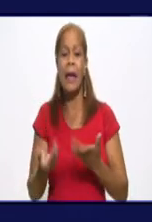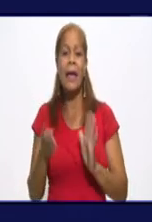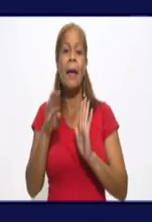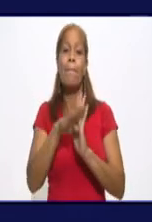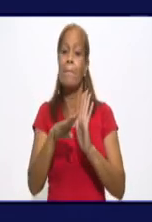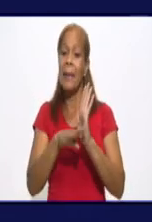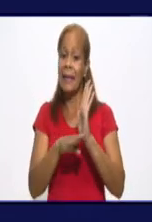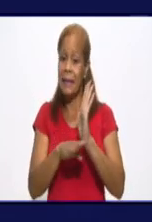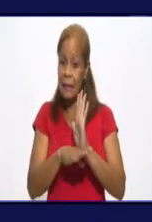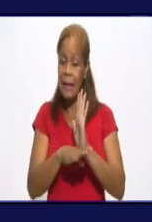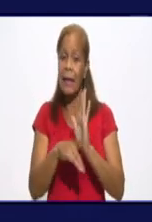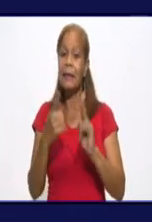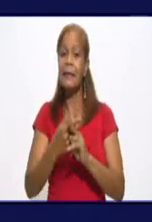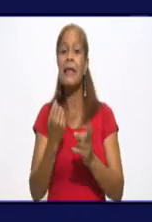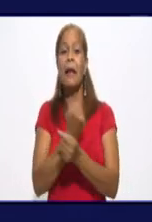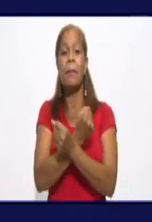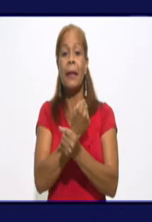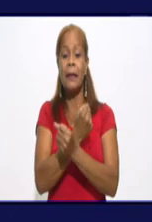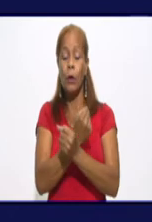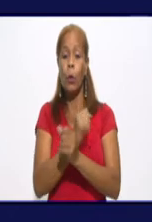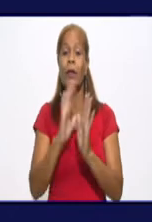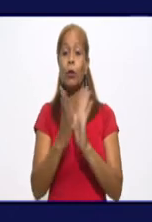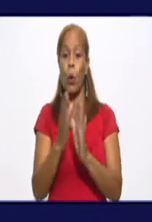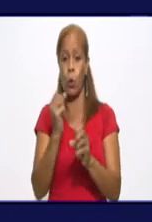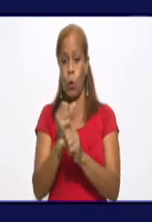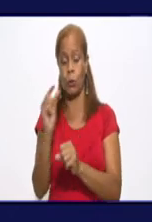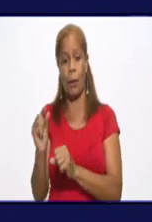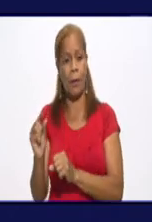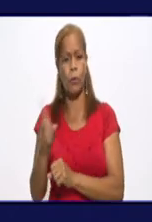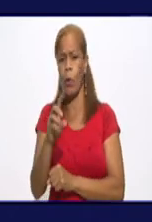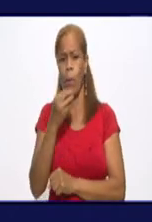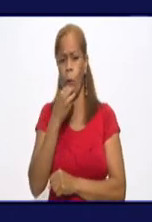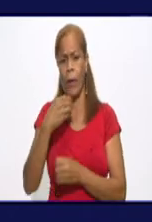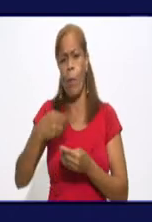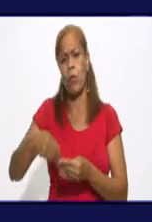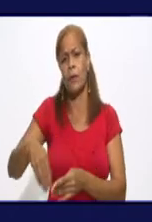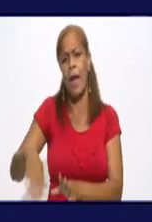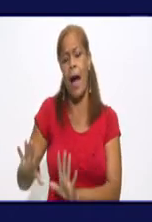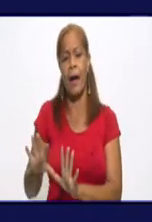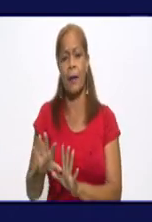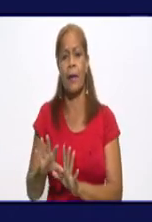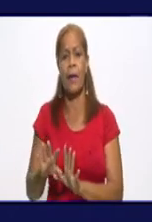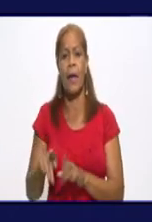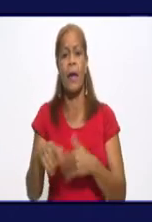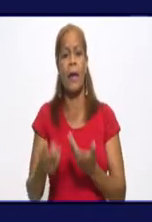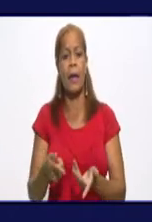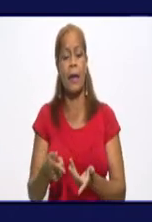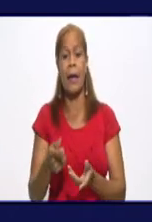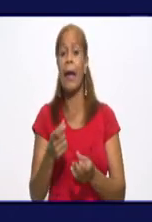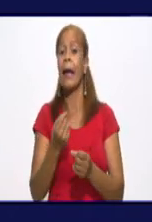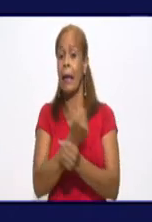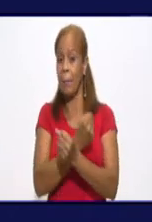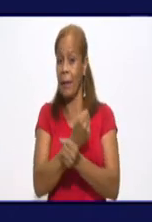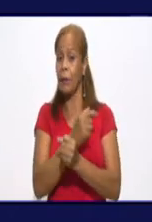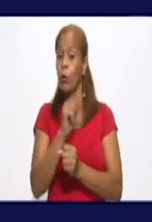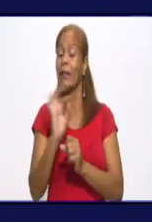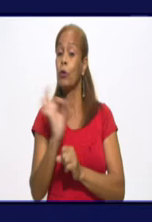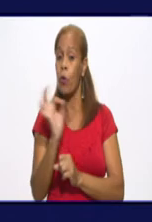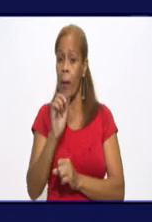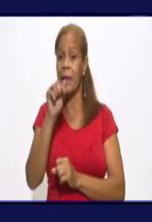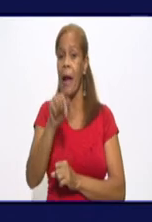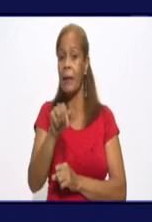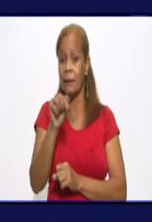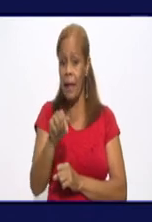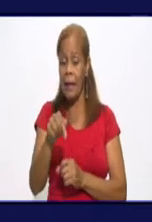trabajadores. Bajo ningún concepto podemos descuidar esa percepción de que todavía la situación